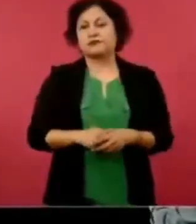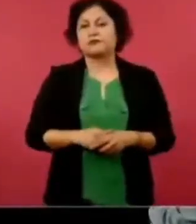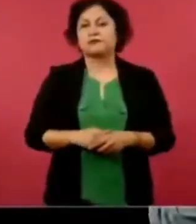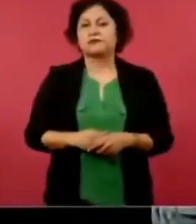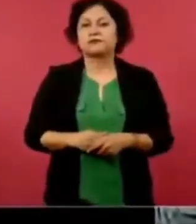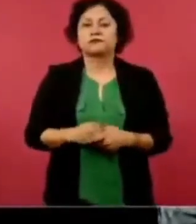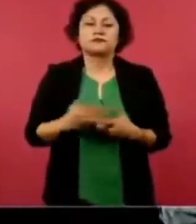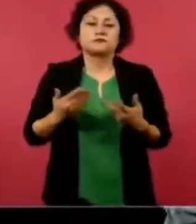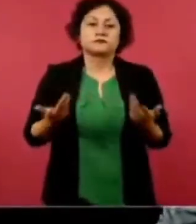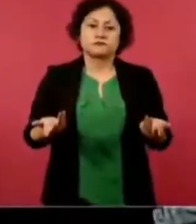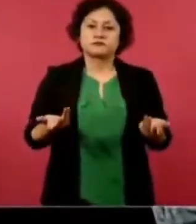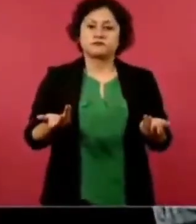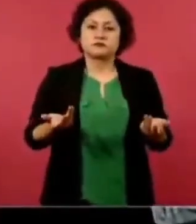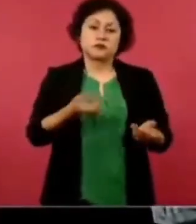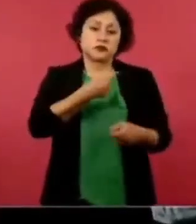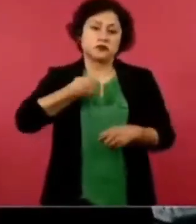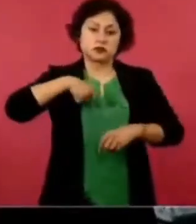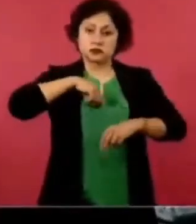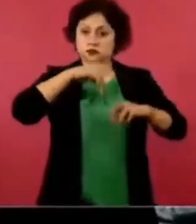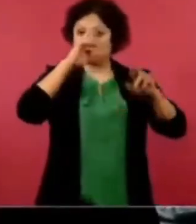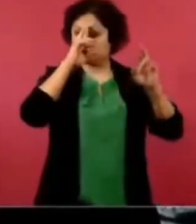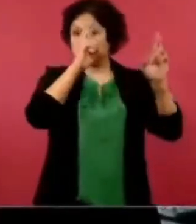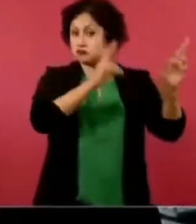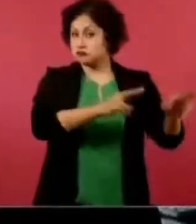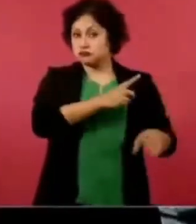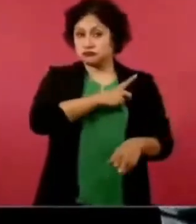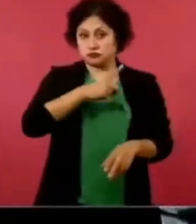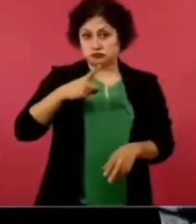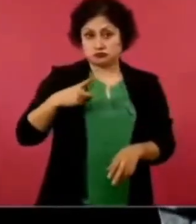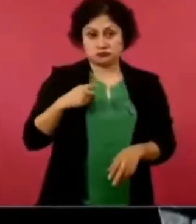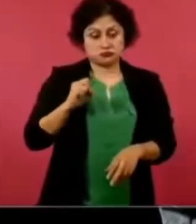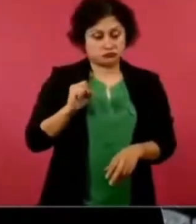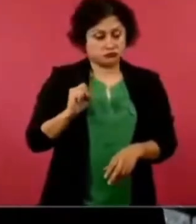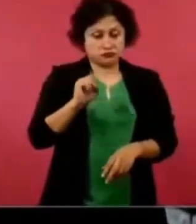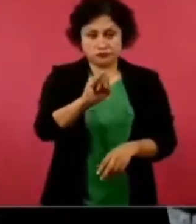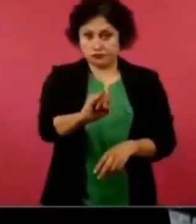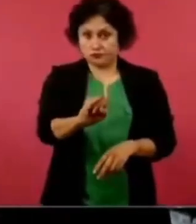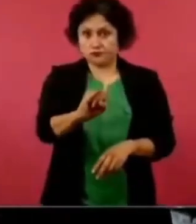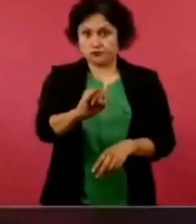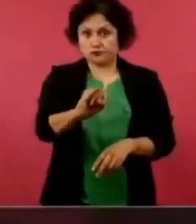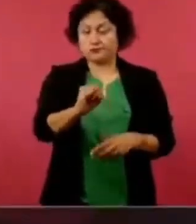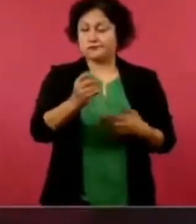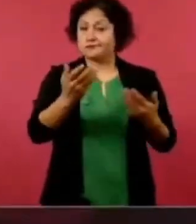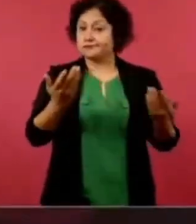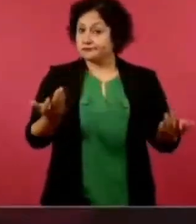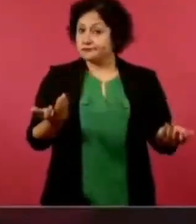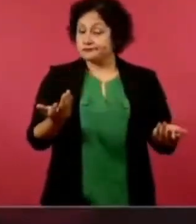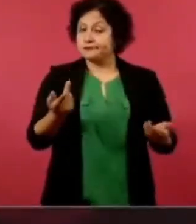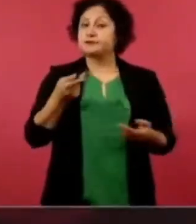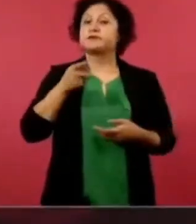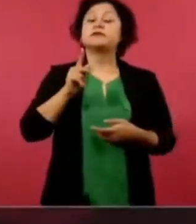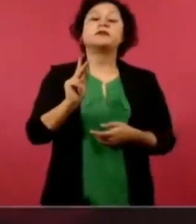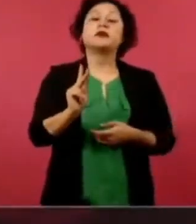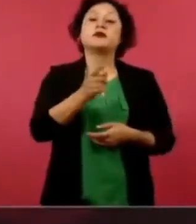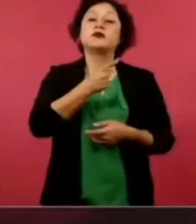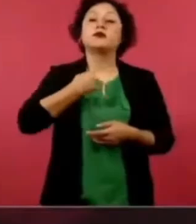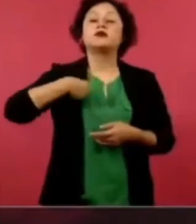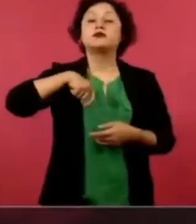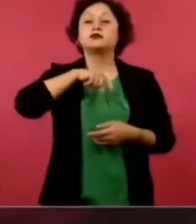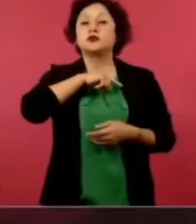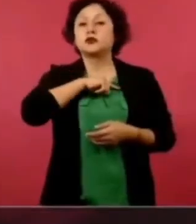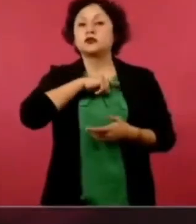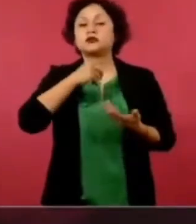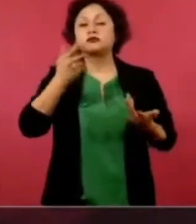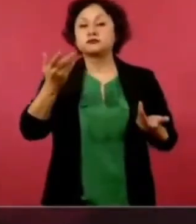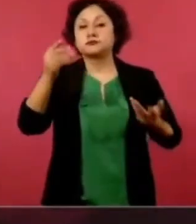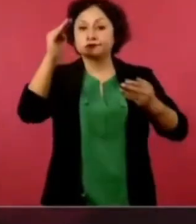respetar, aun cuando pensamos que cuando